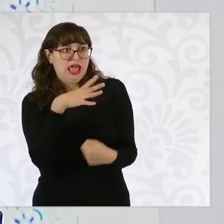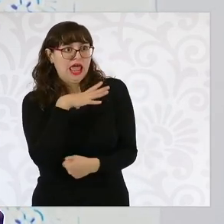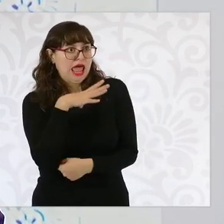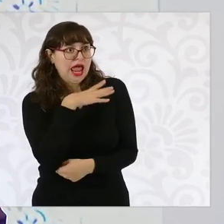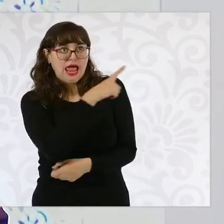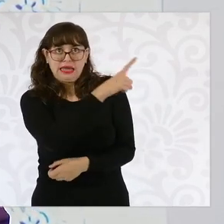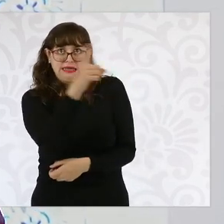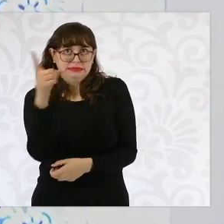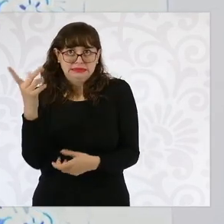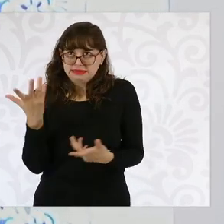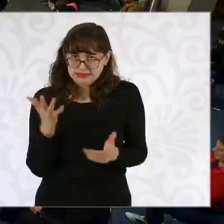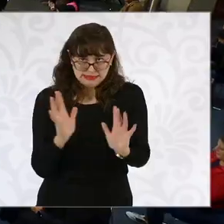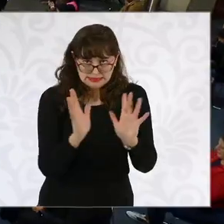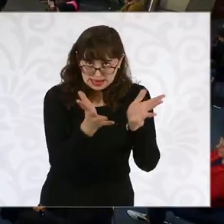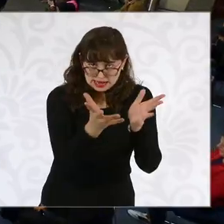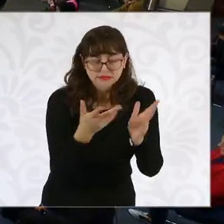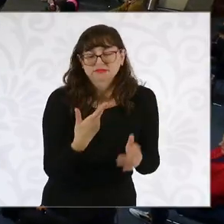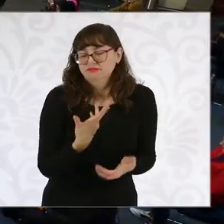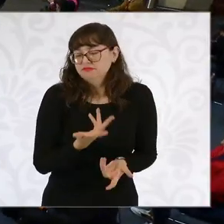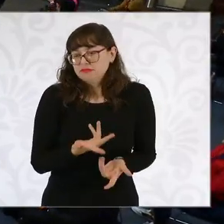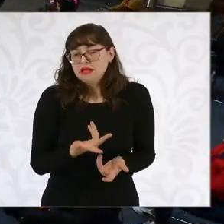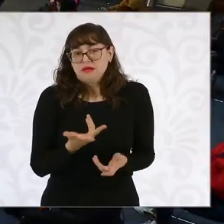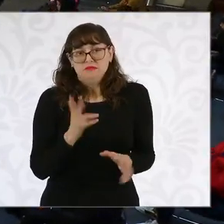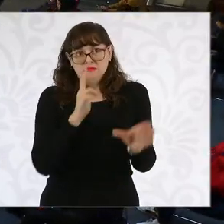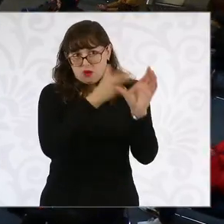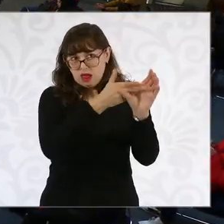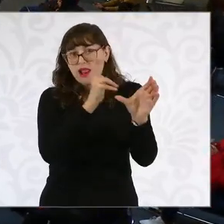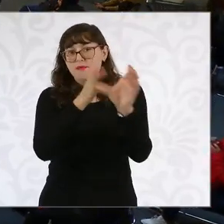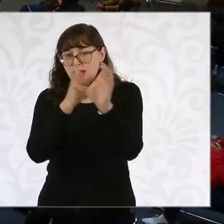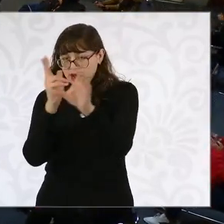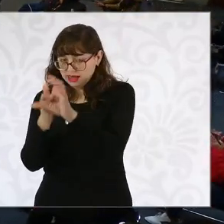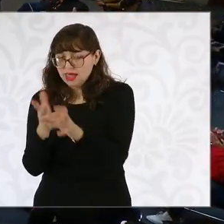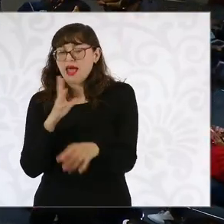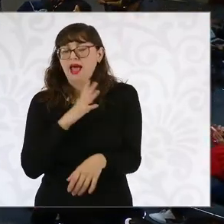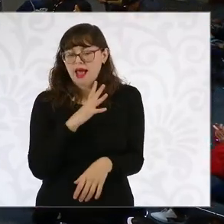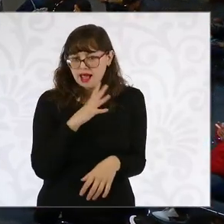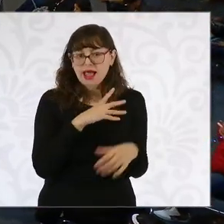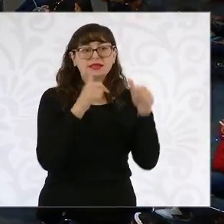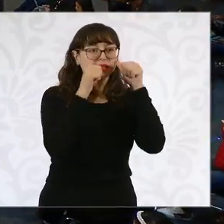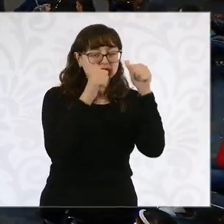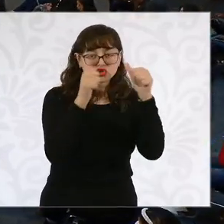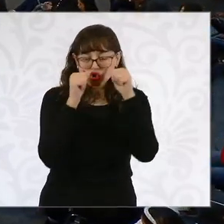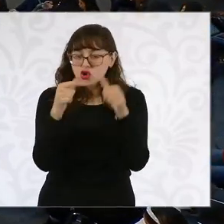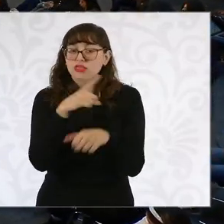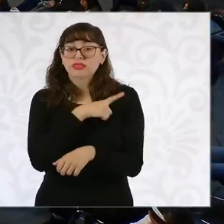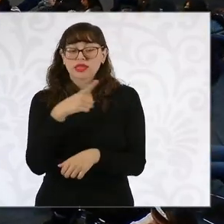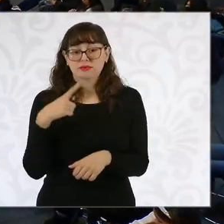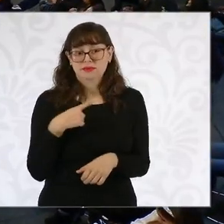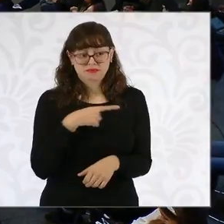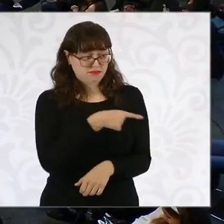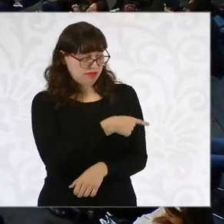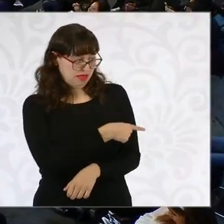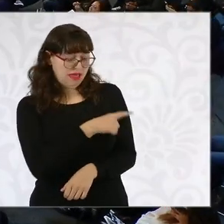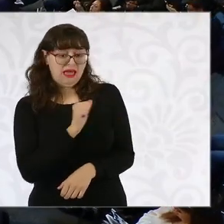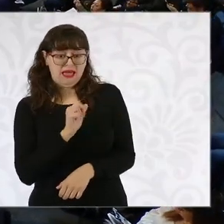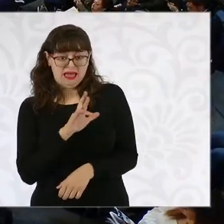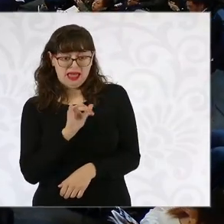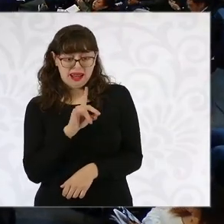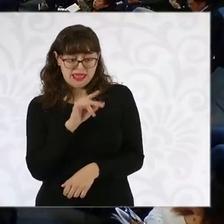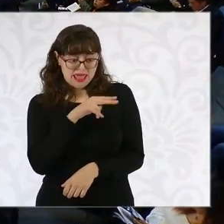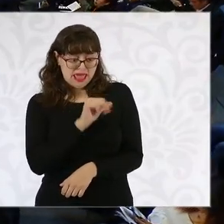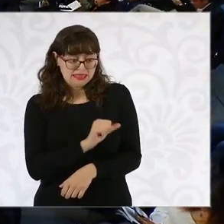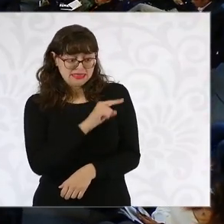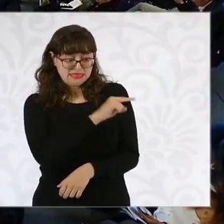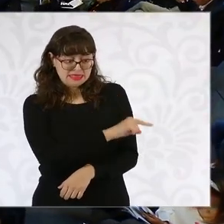personal a casos. Hace unos días me platicó de una mujer que lamentablemente